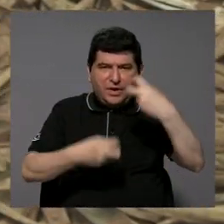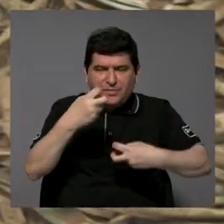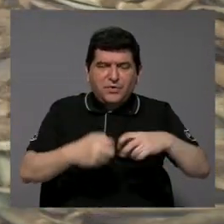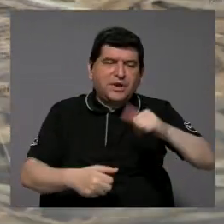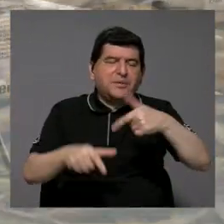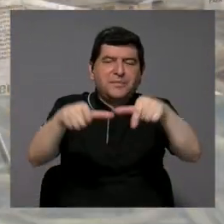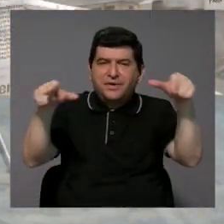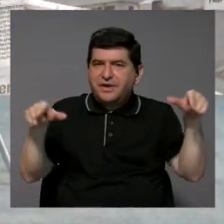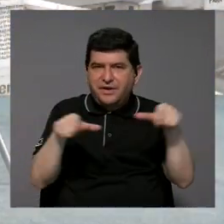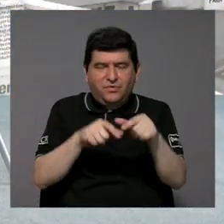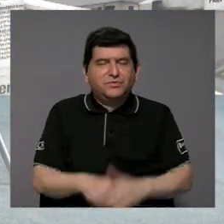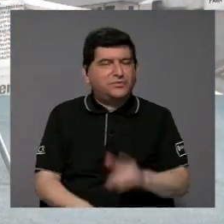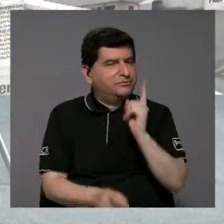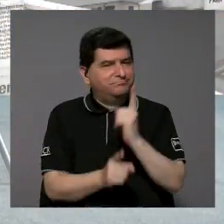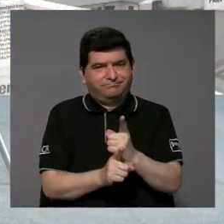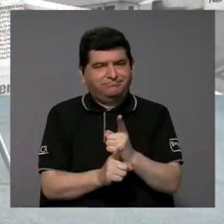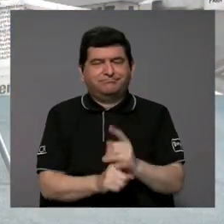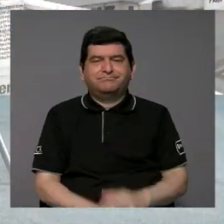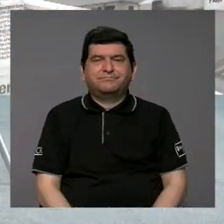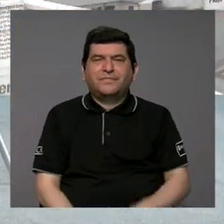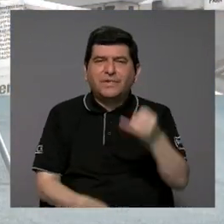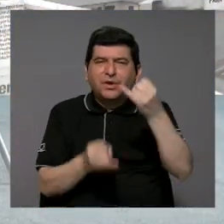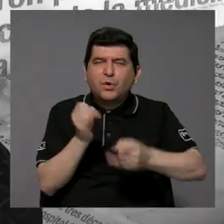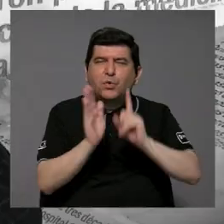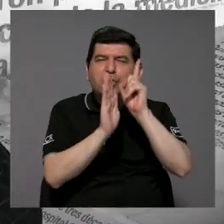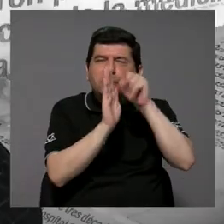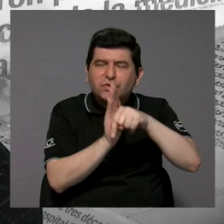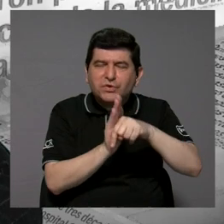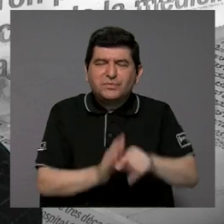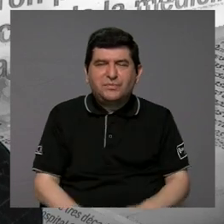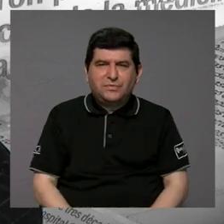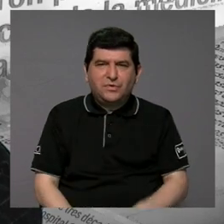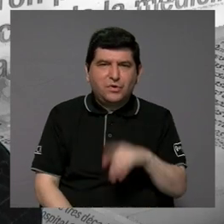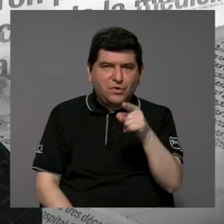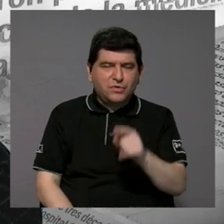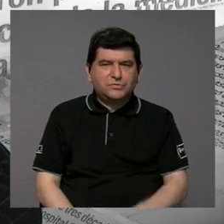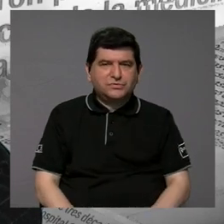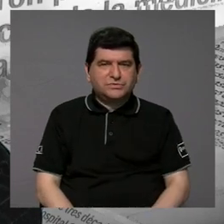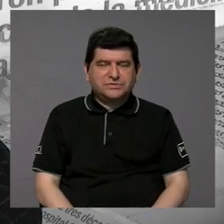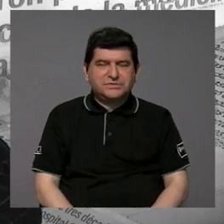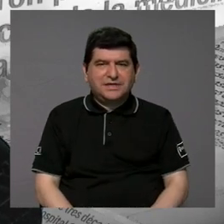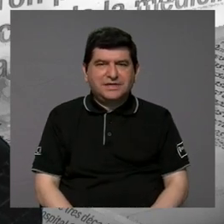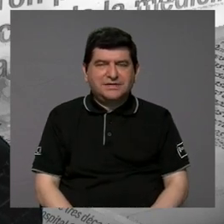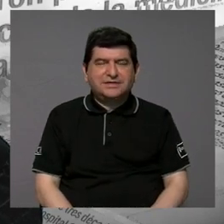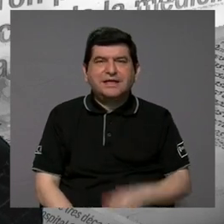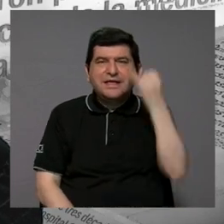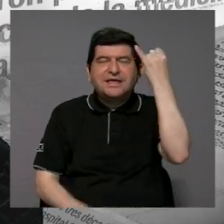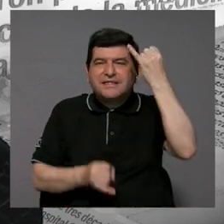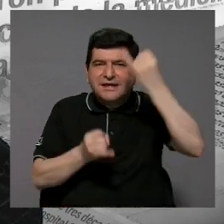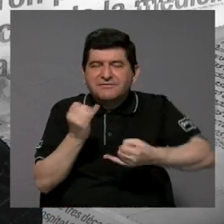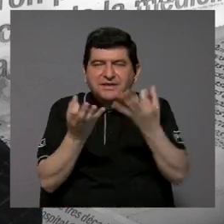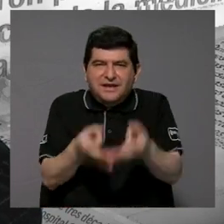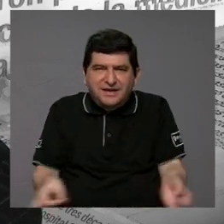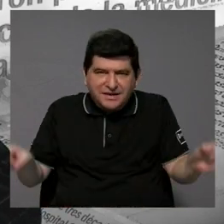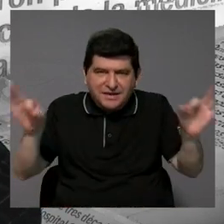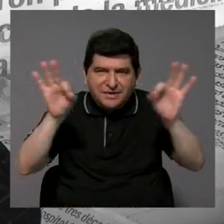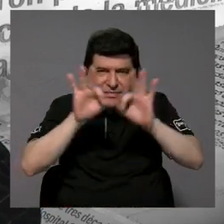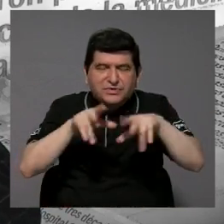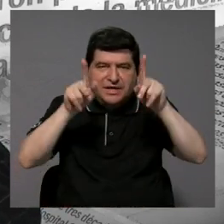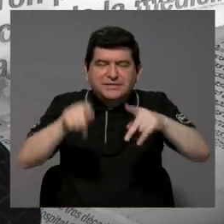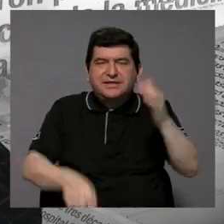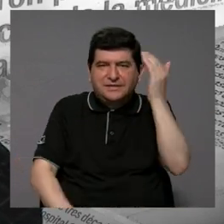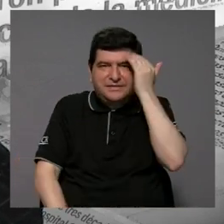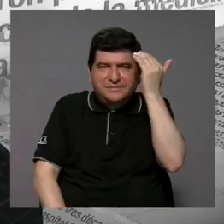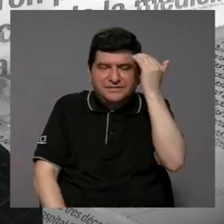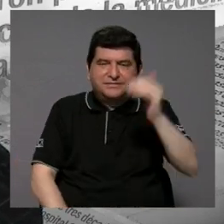problemas en otros lugares donde no deberían, ¿verdad? Le dejo el último minuto de este bloque para que usted haga el cierre de algo que considere importante que el